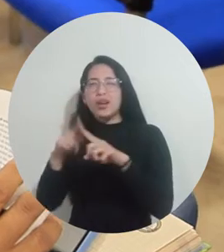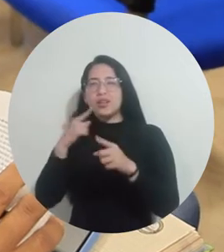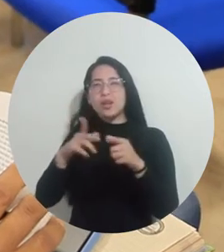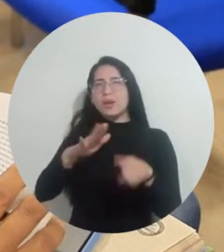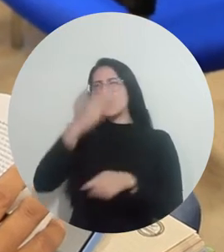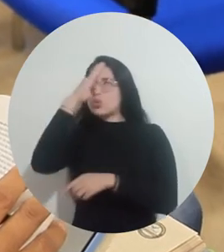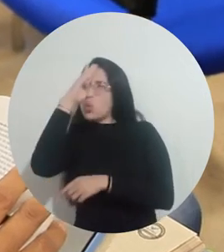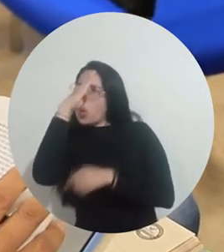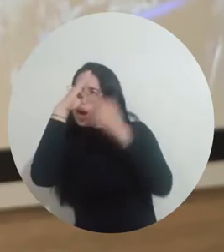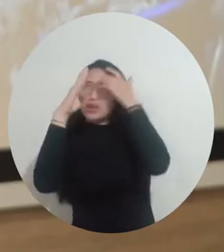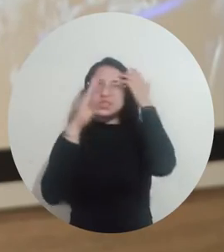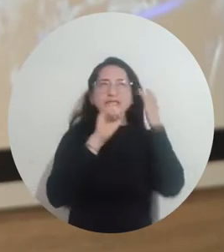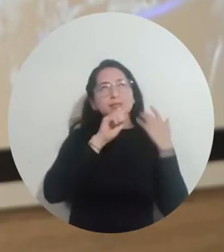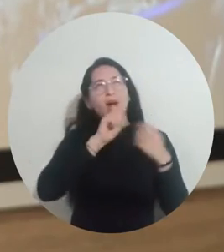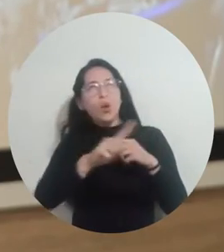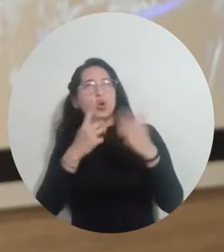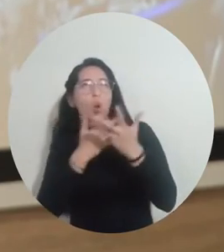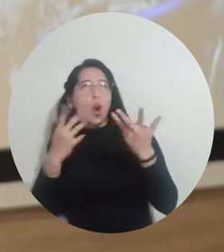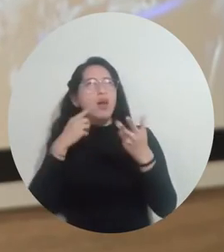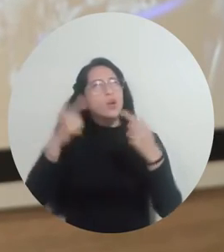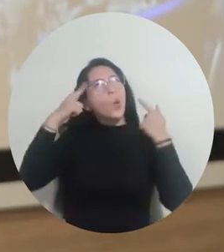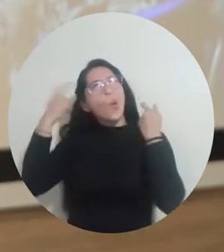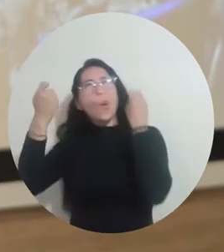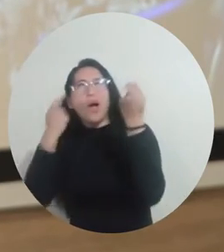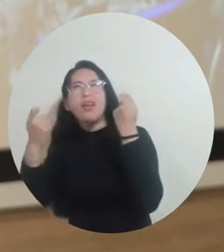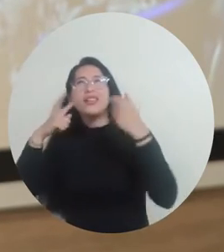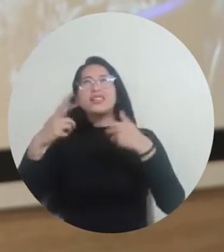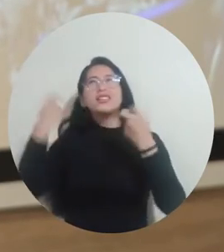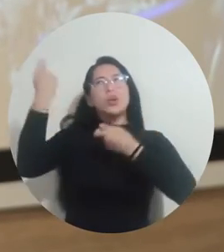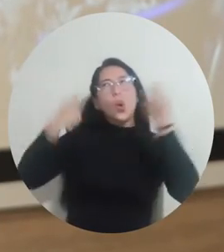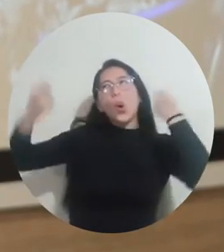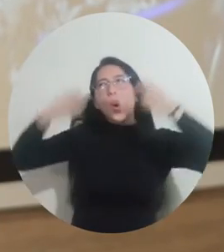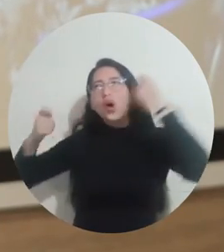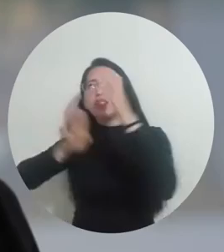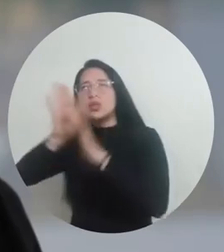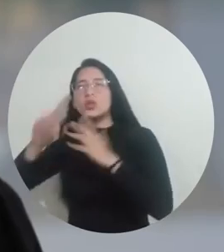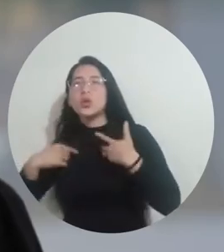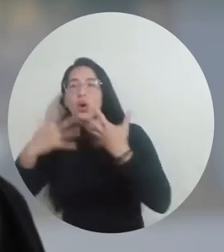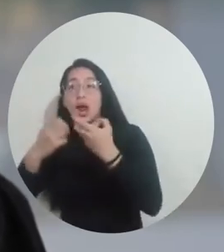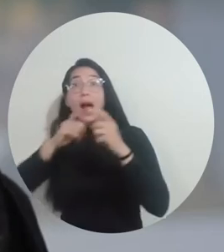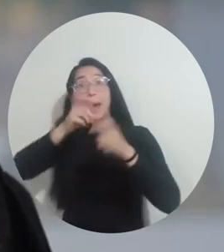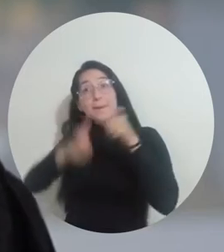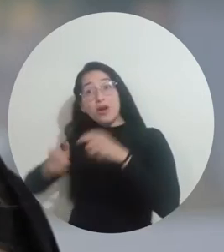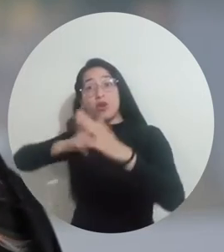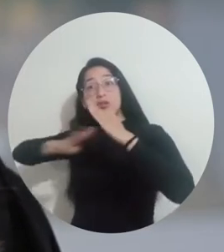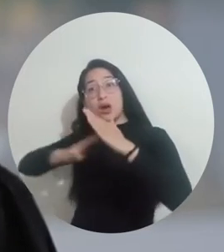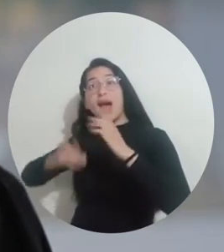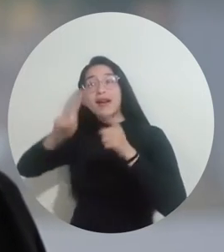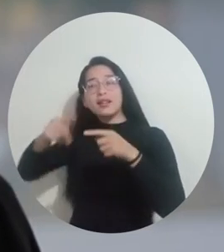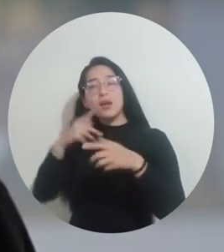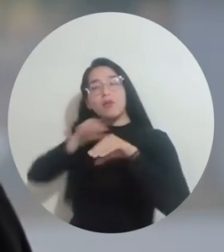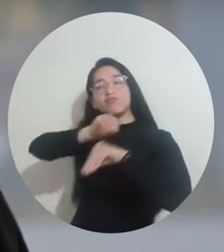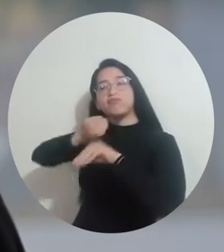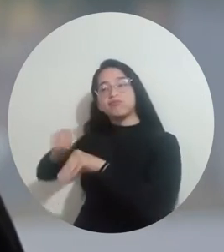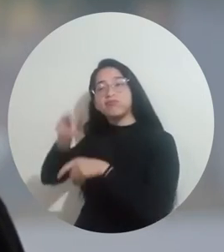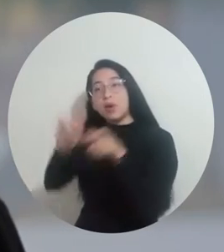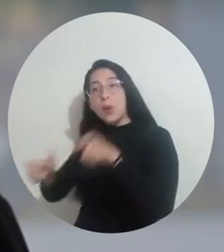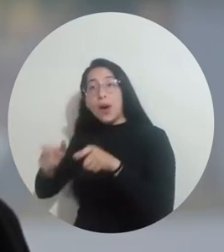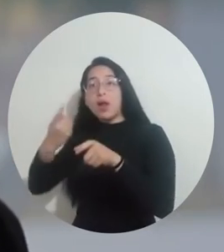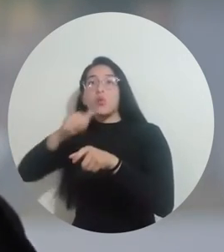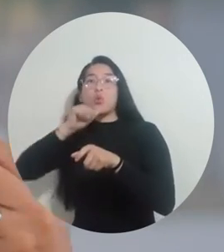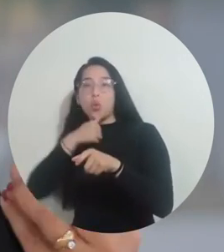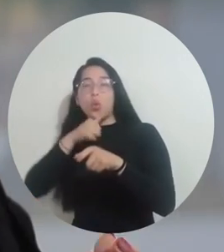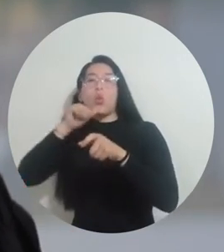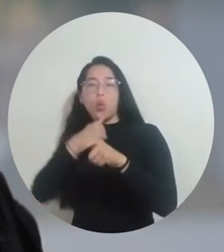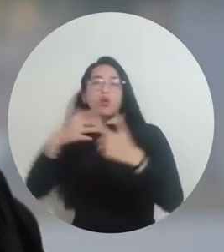potenciar todas esas inquietudes, todas esas ideas de negocio de los migrantes para capacitar en temas de derechos a población